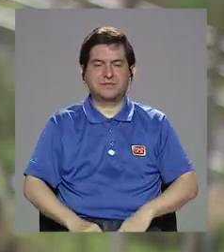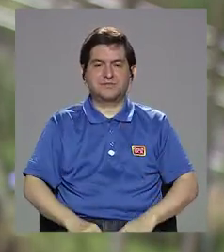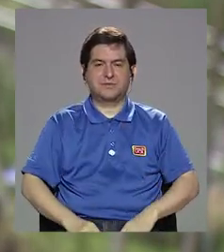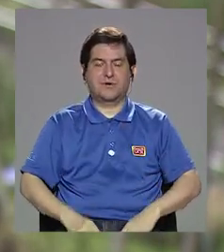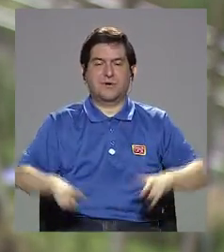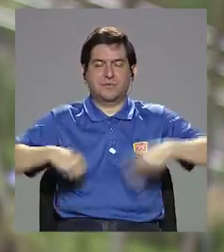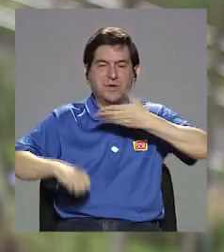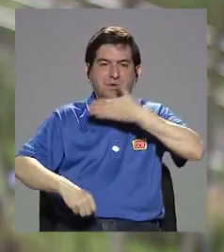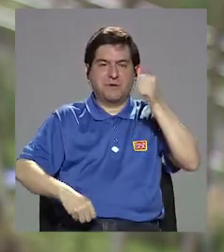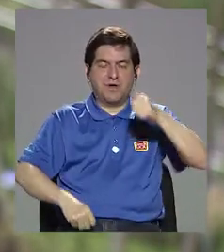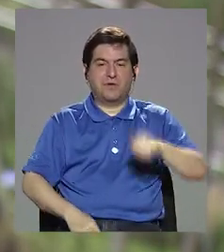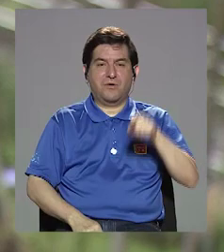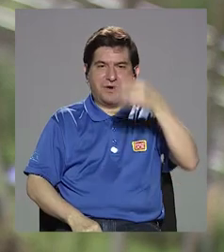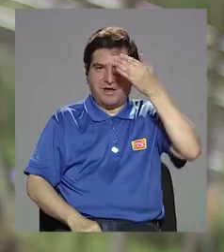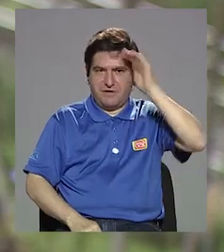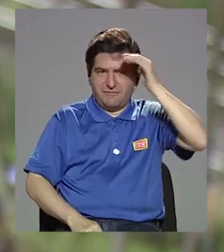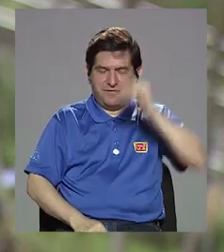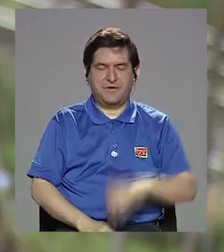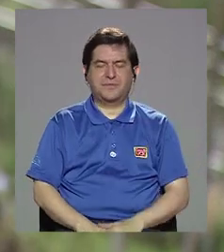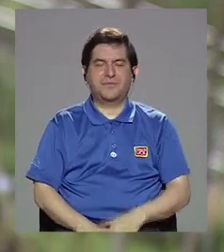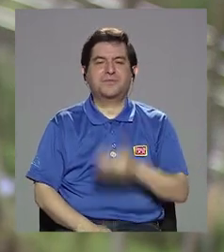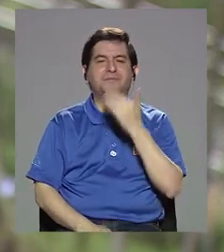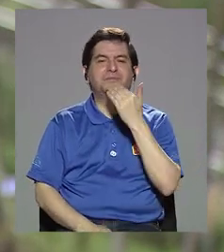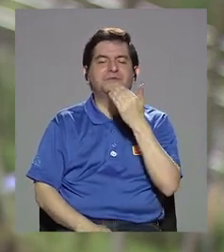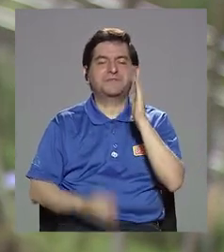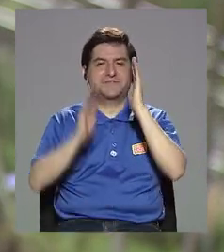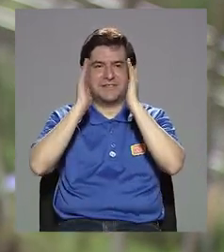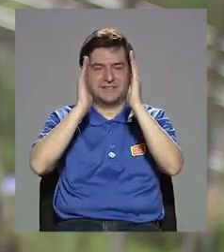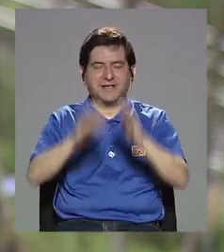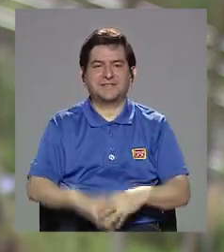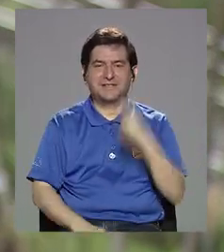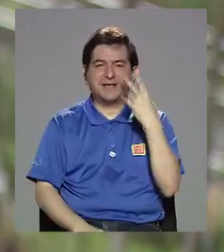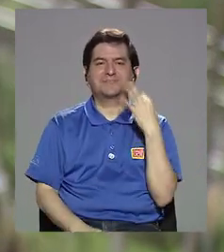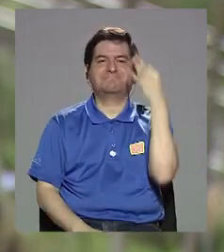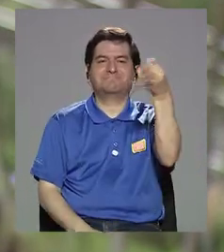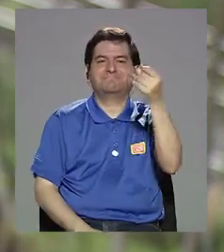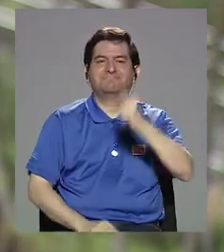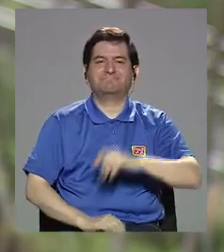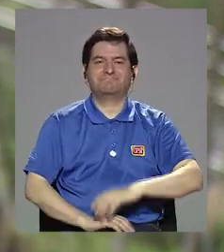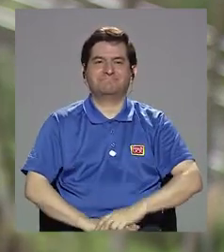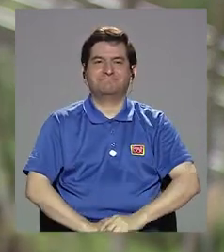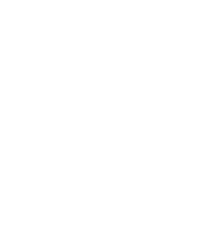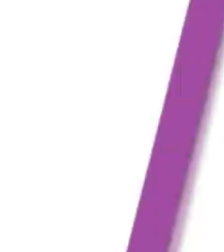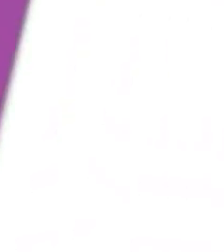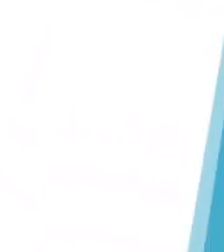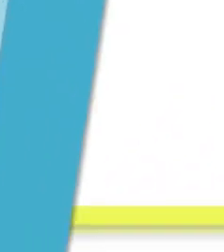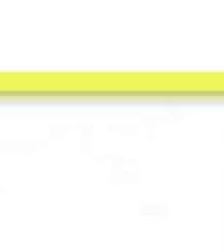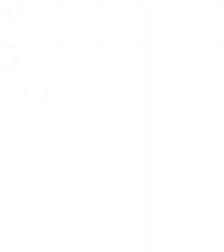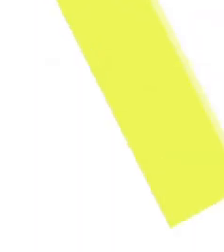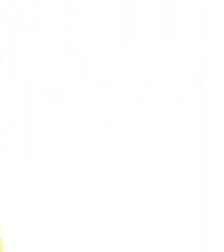seguirnos en Vivir Mejor, canal UCR en Facebook. Les agradecemos su atención. Hasta pronto.